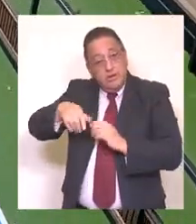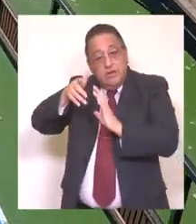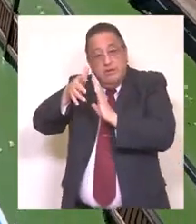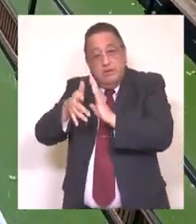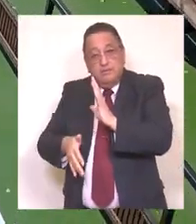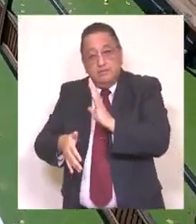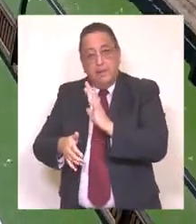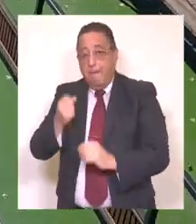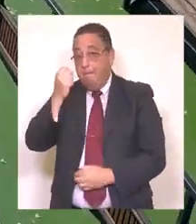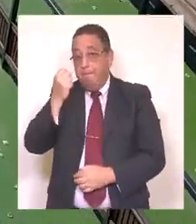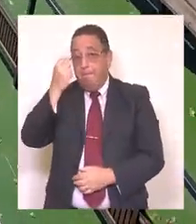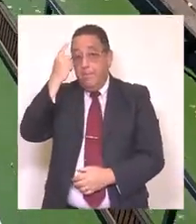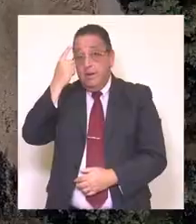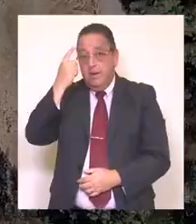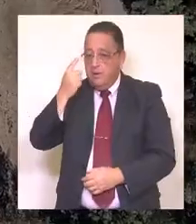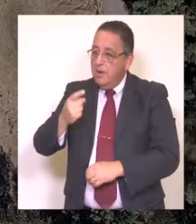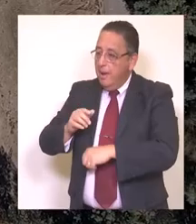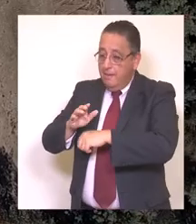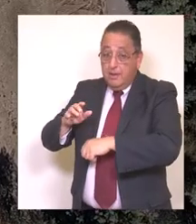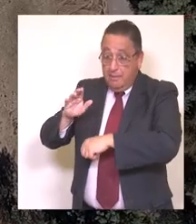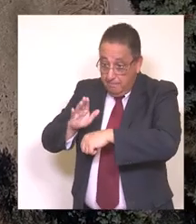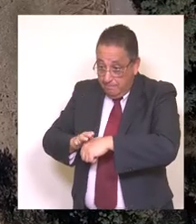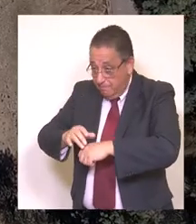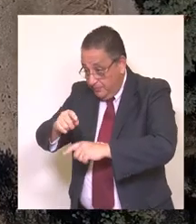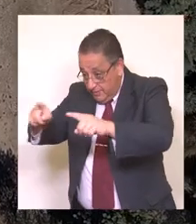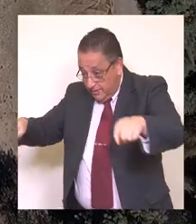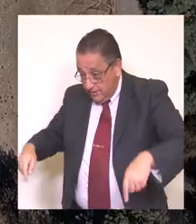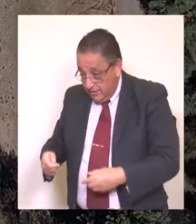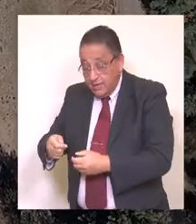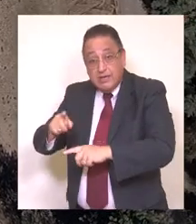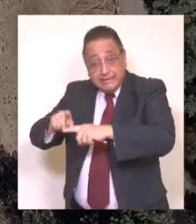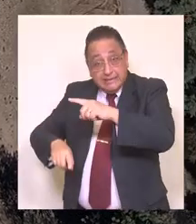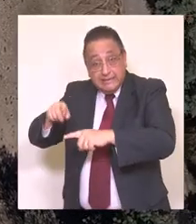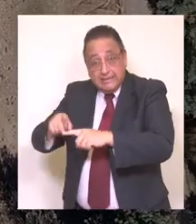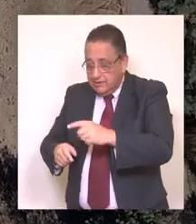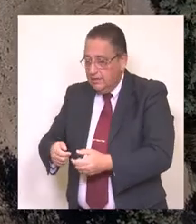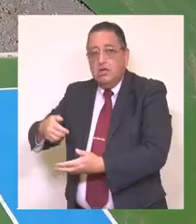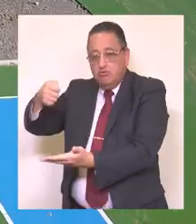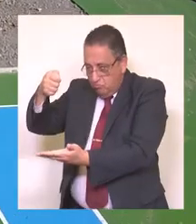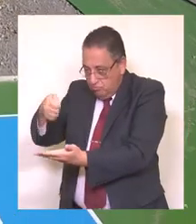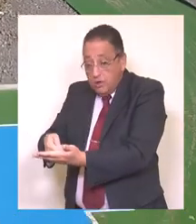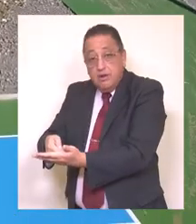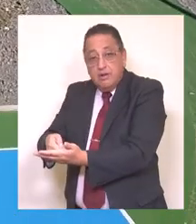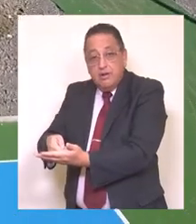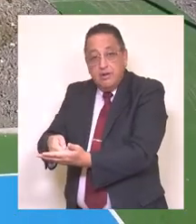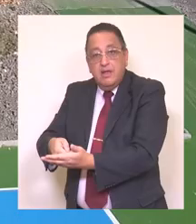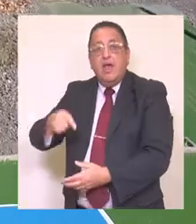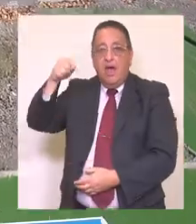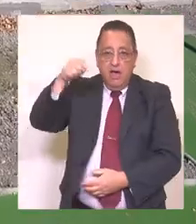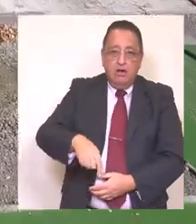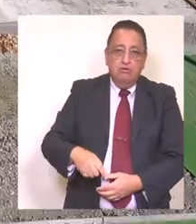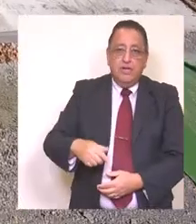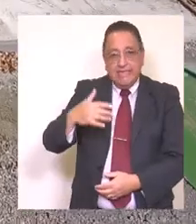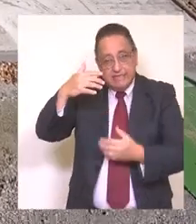y comenzamos, primero que nada, obteniendo el terreno. Hoy, gracias a este tipo de